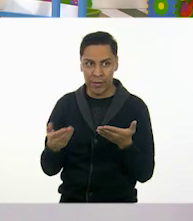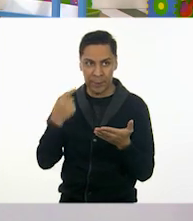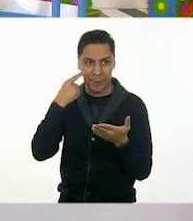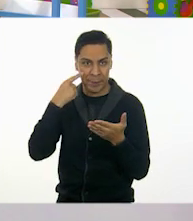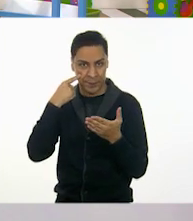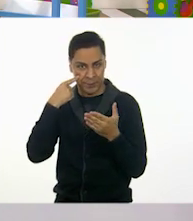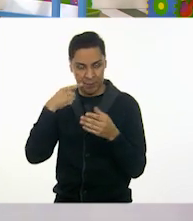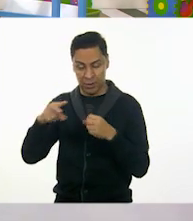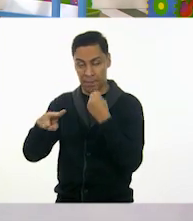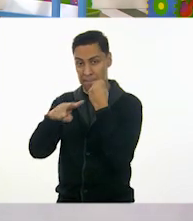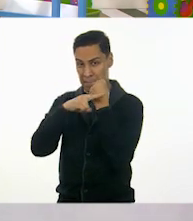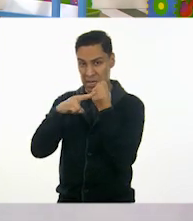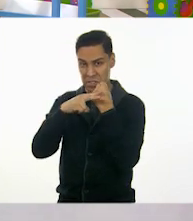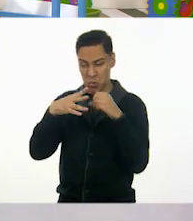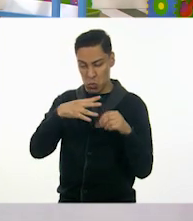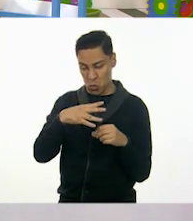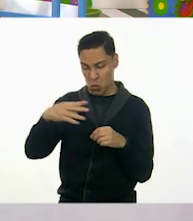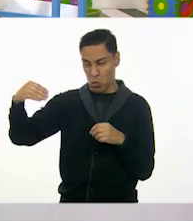parte de abajo.